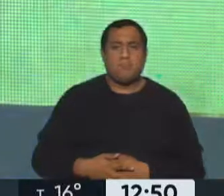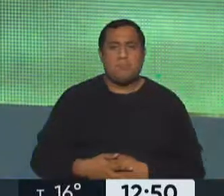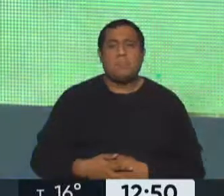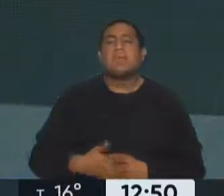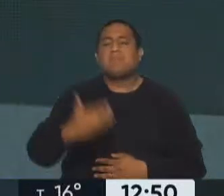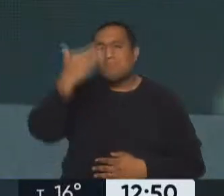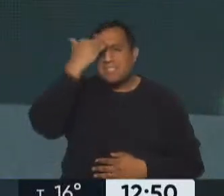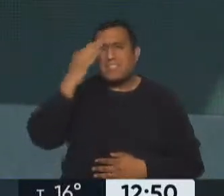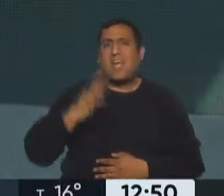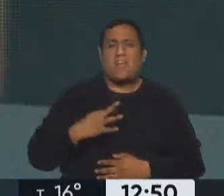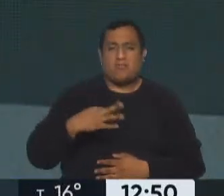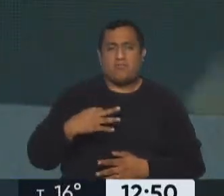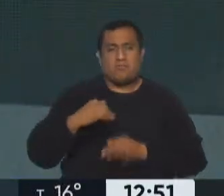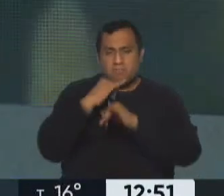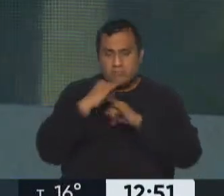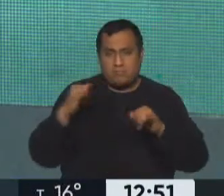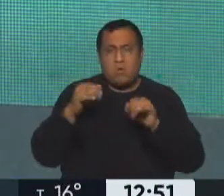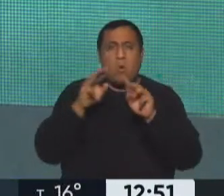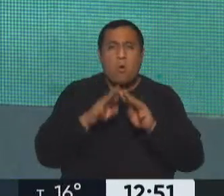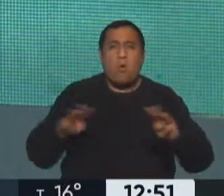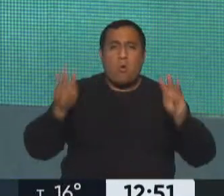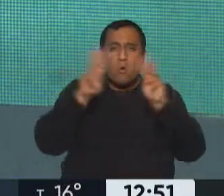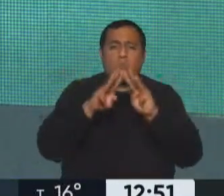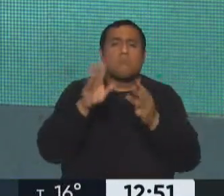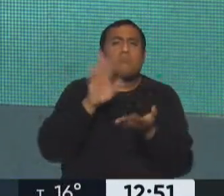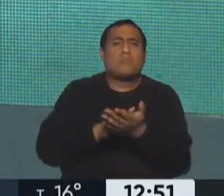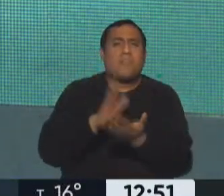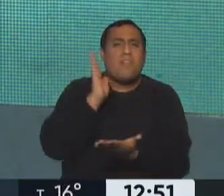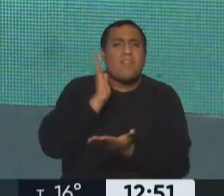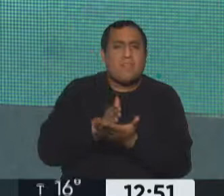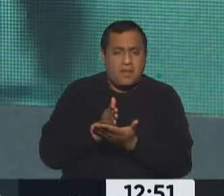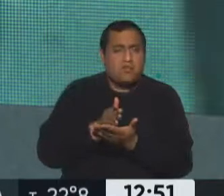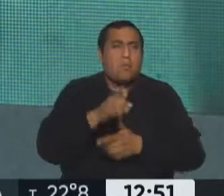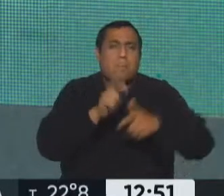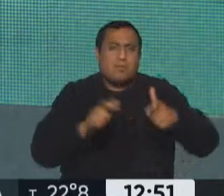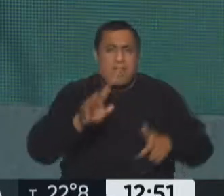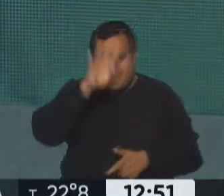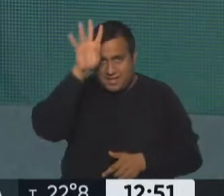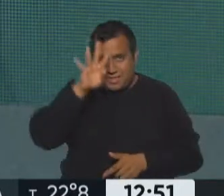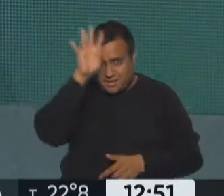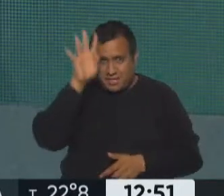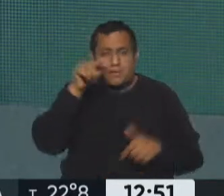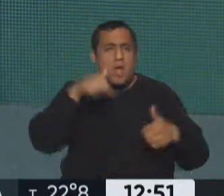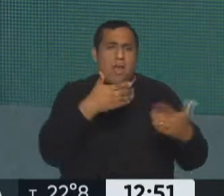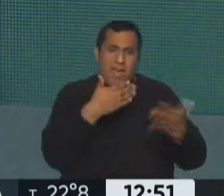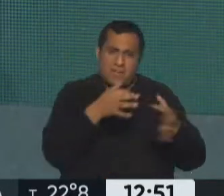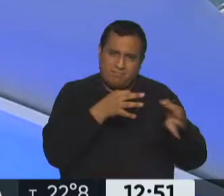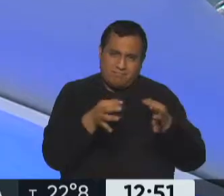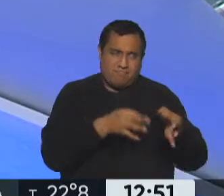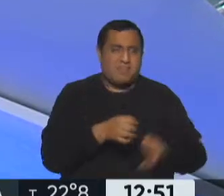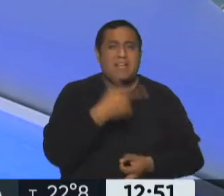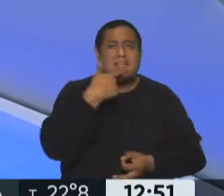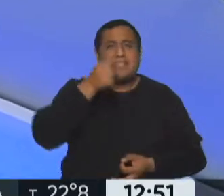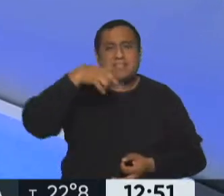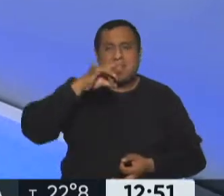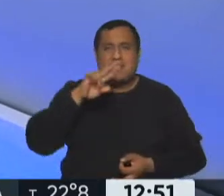15 años de la Declaración de las Naciones Unidas sobre los Derechos de los Pueblos Indígenas. Y lo vamos a analizar y ya recibimos a Sandra